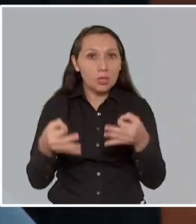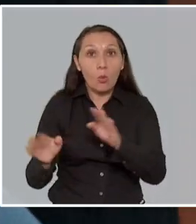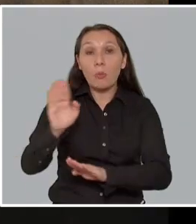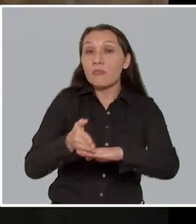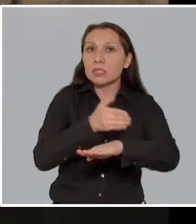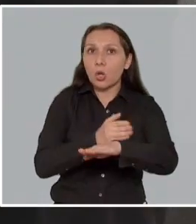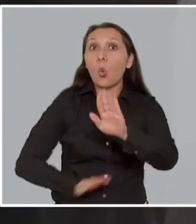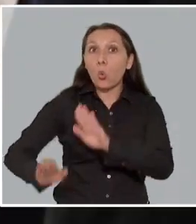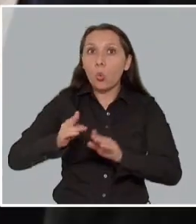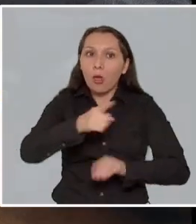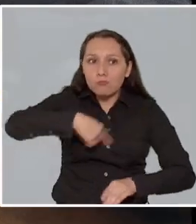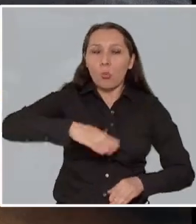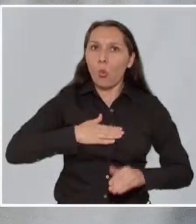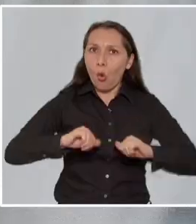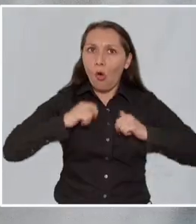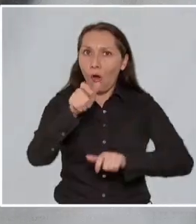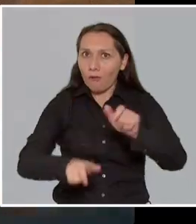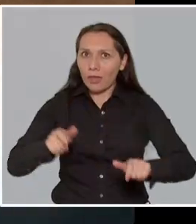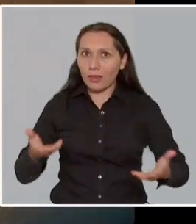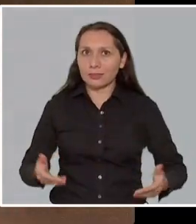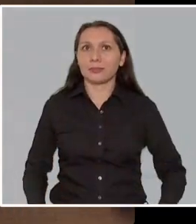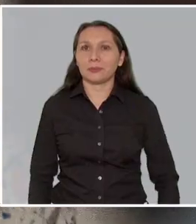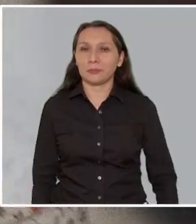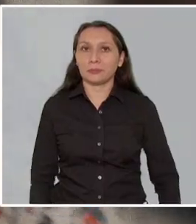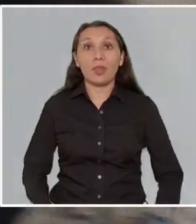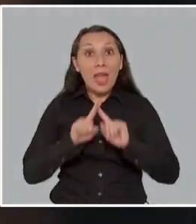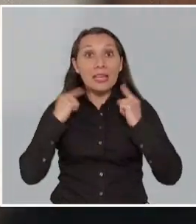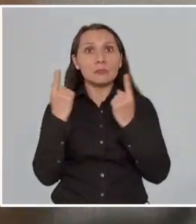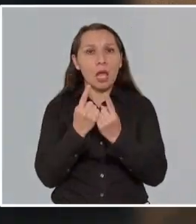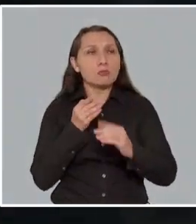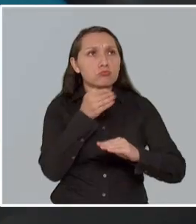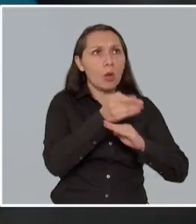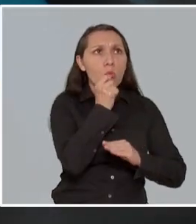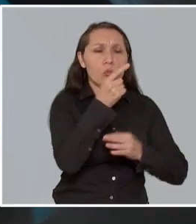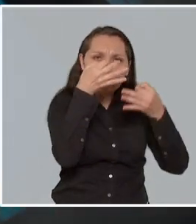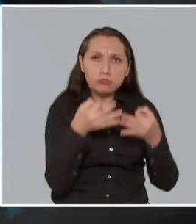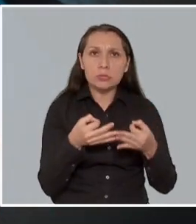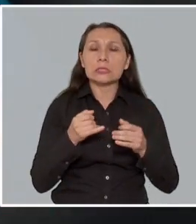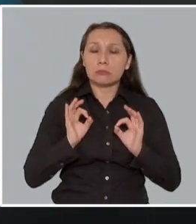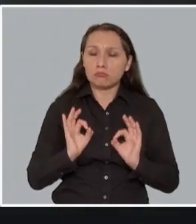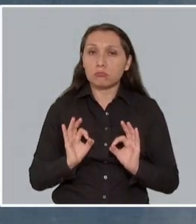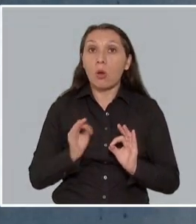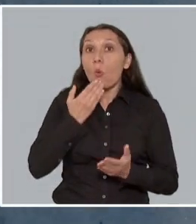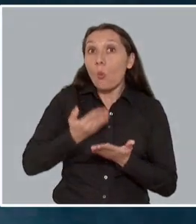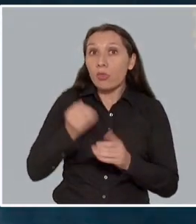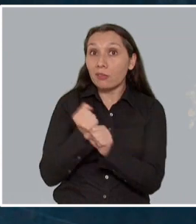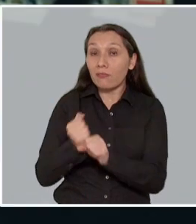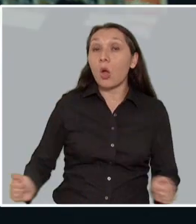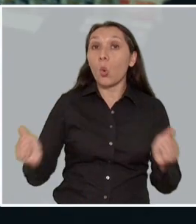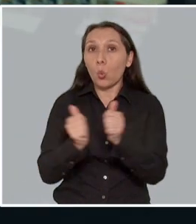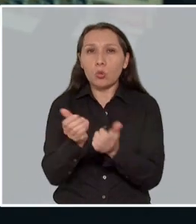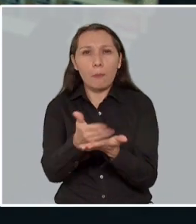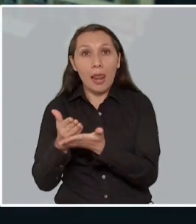seguridad, prevención y cuidando a nuestros jóvenes. Con el espacio para denunciar lo que corresponde de forma segura. Porque